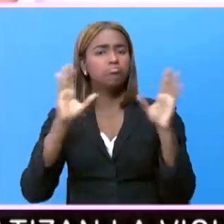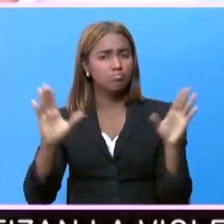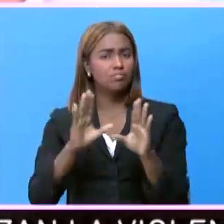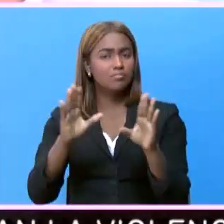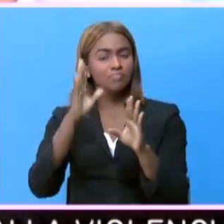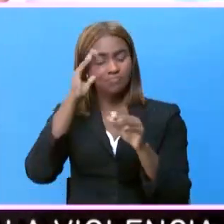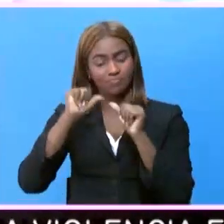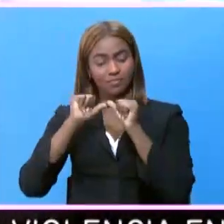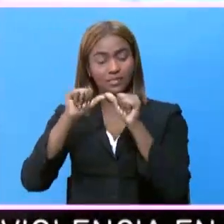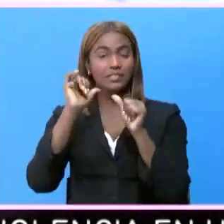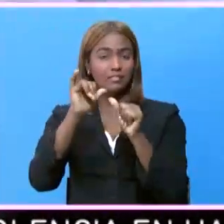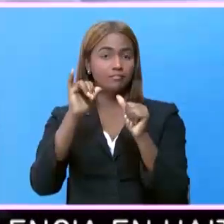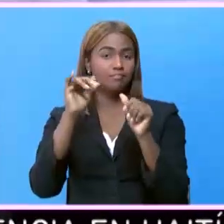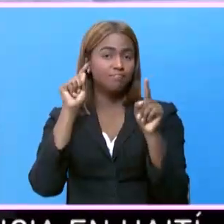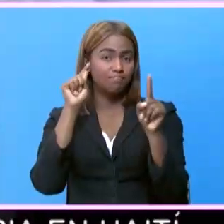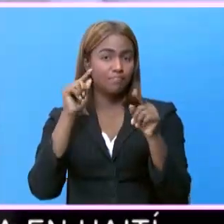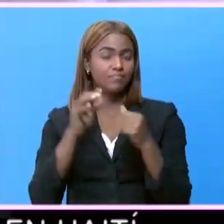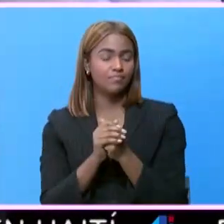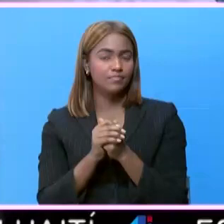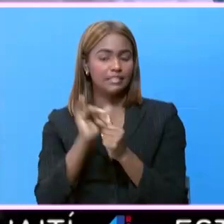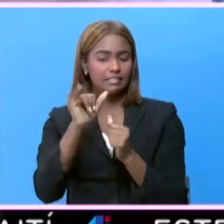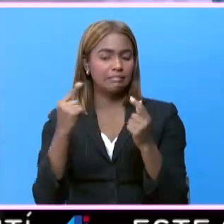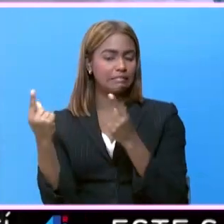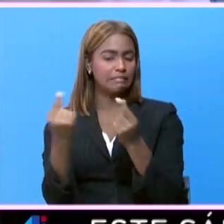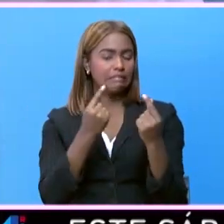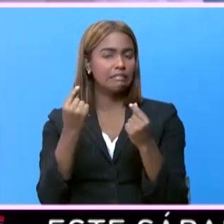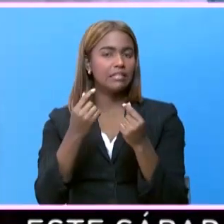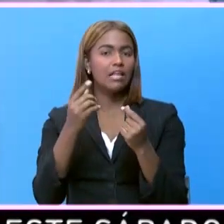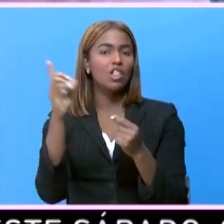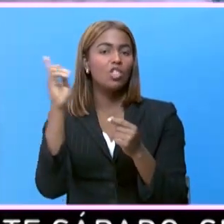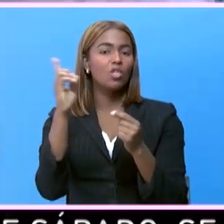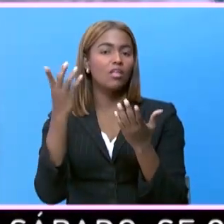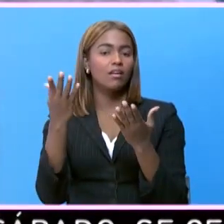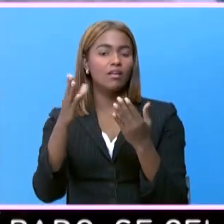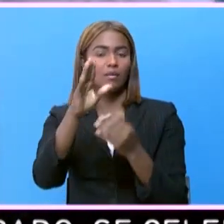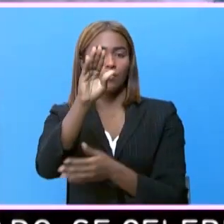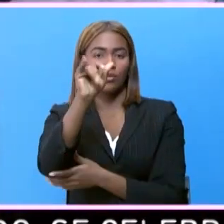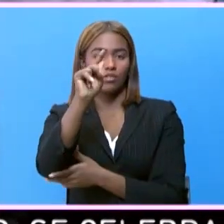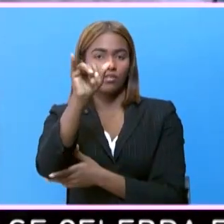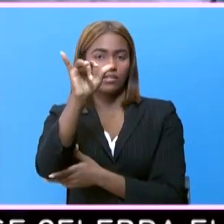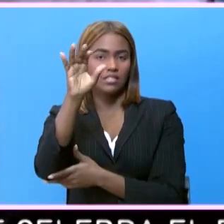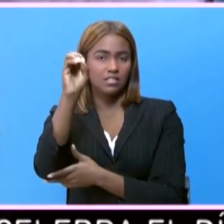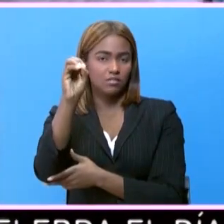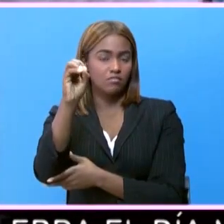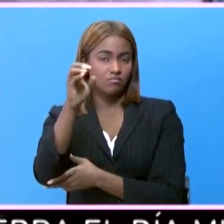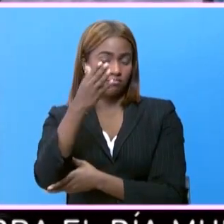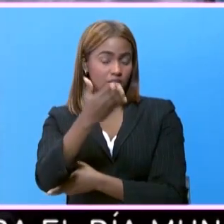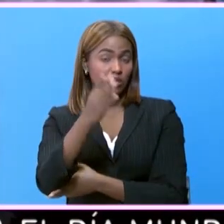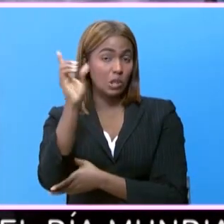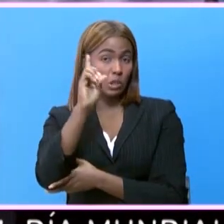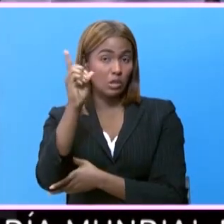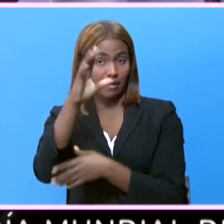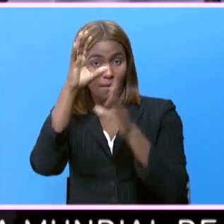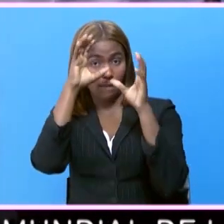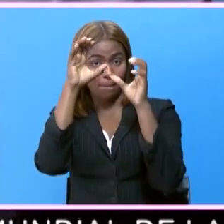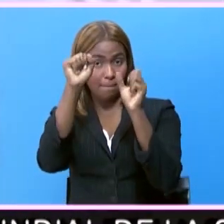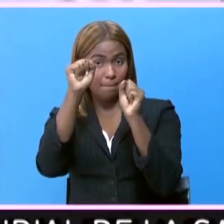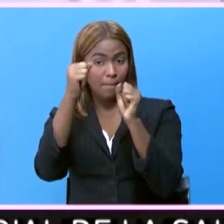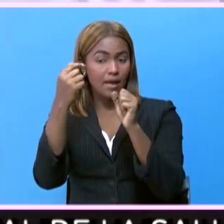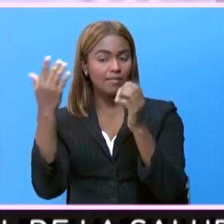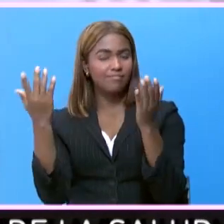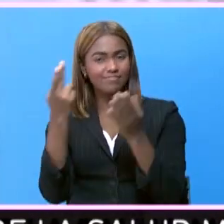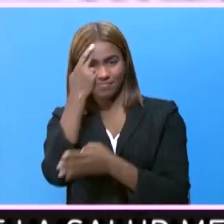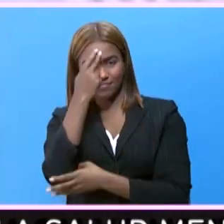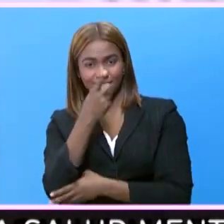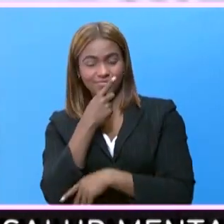seguimiento a ese plan. La actividad central se llevó a cabo en Botoncillo, San José de las Matas, donde el primer mandatario de la